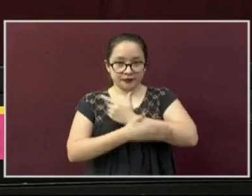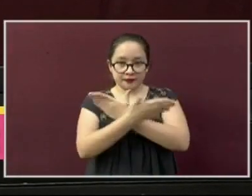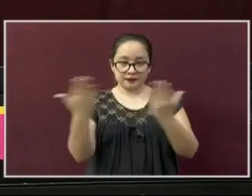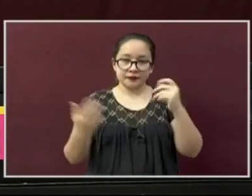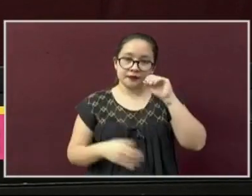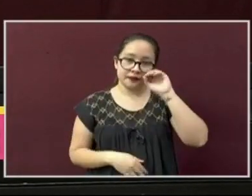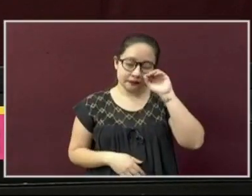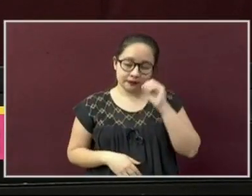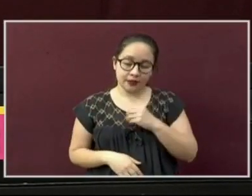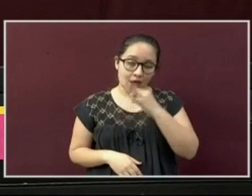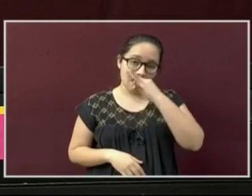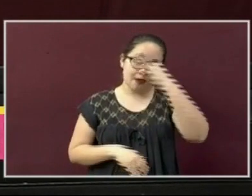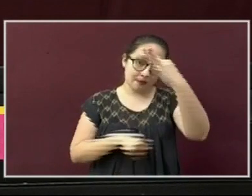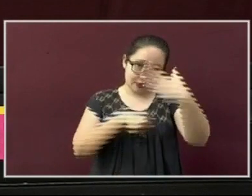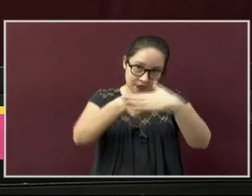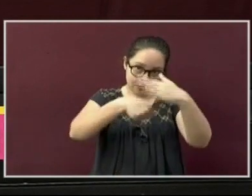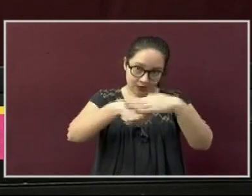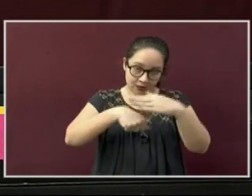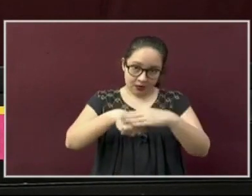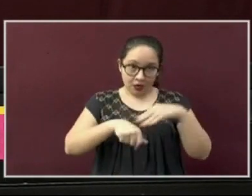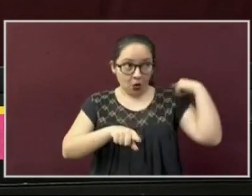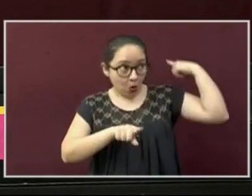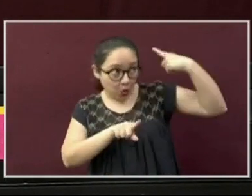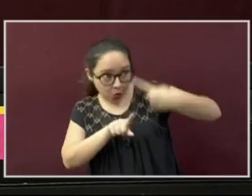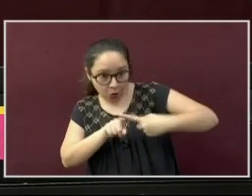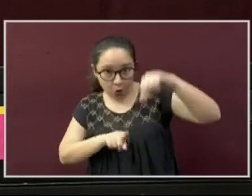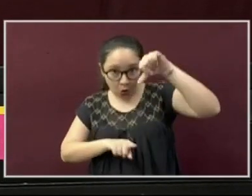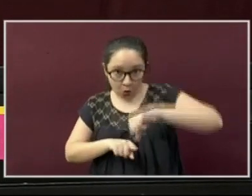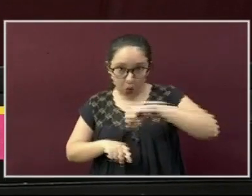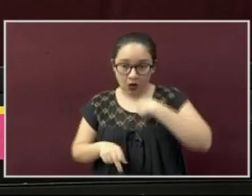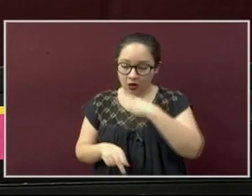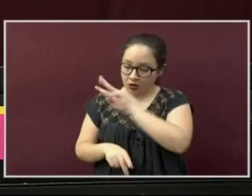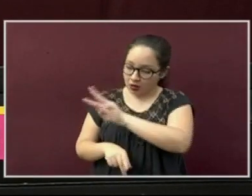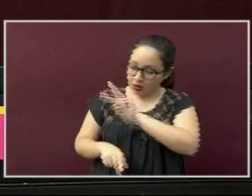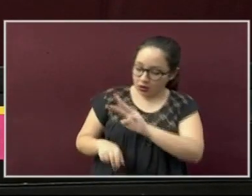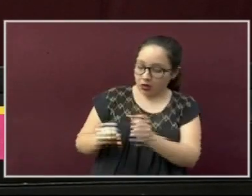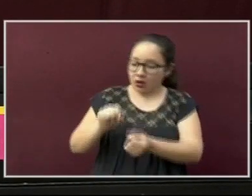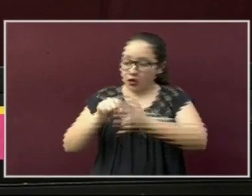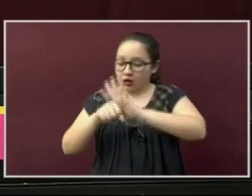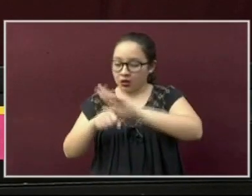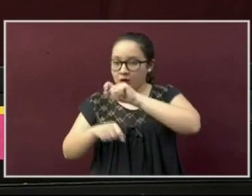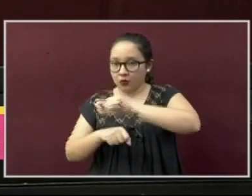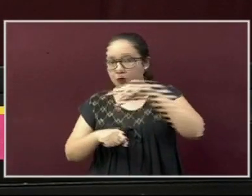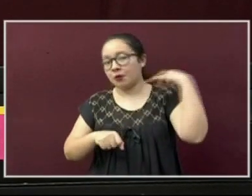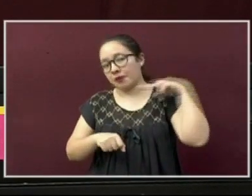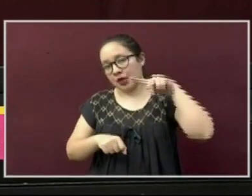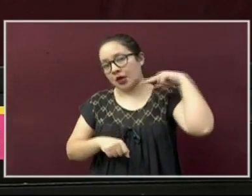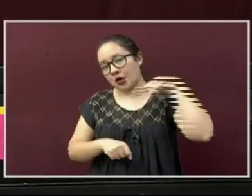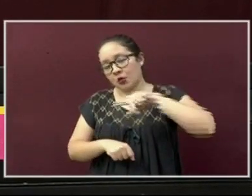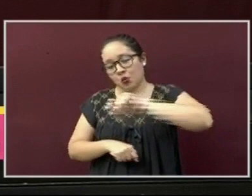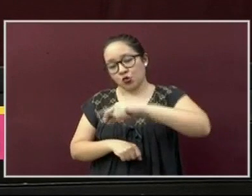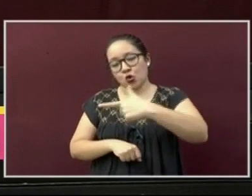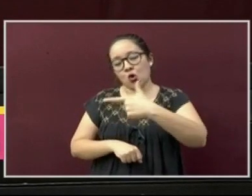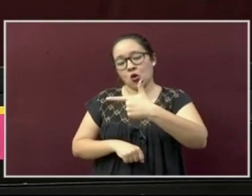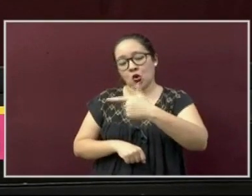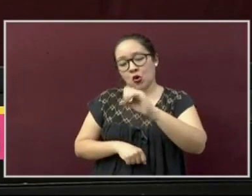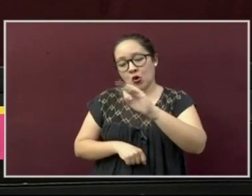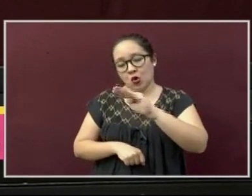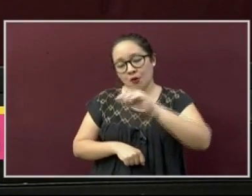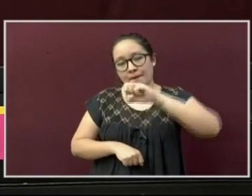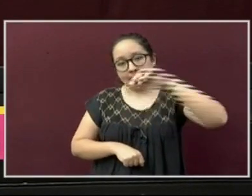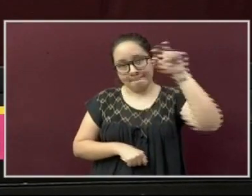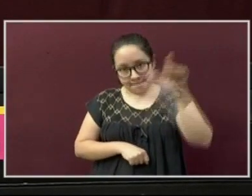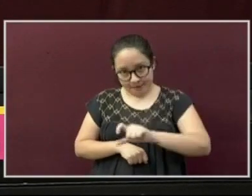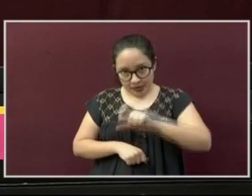que al día de hoy en la plataforma electrónica ubicada en la página oficial coronavirus.veracruz